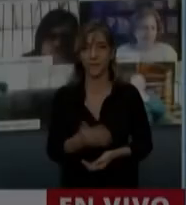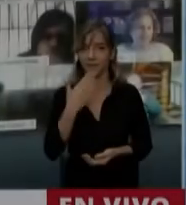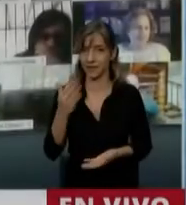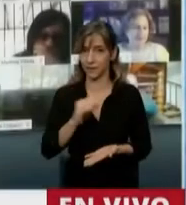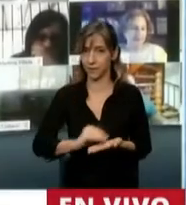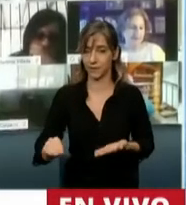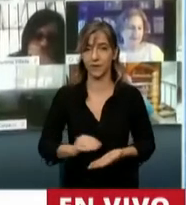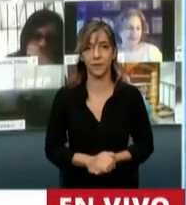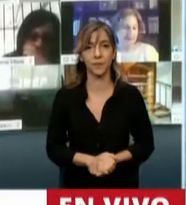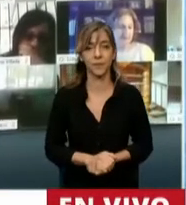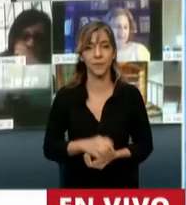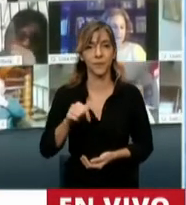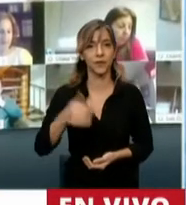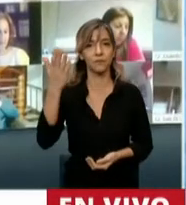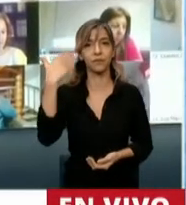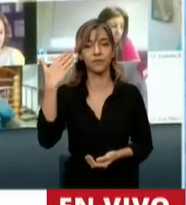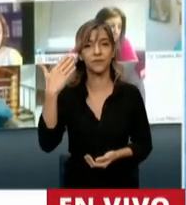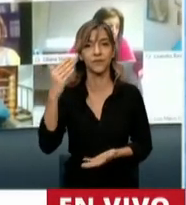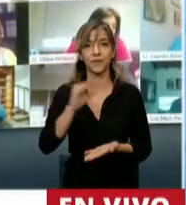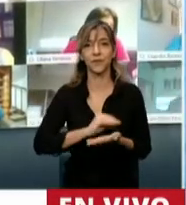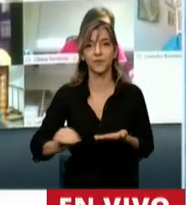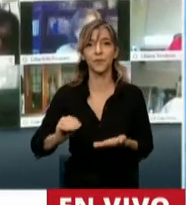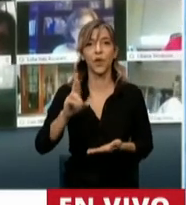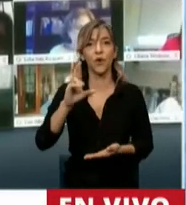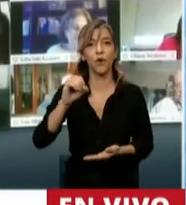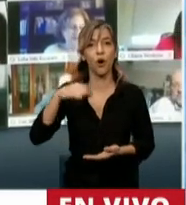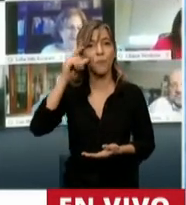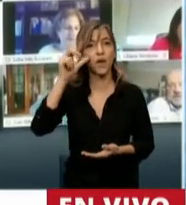Tiene la palabra el diputado Víctor Hugo Romero.